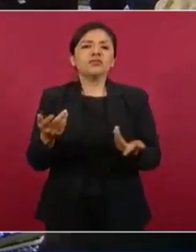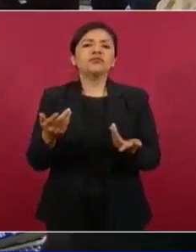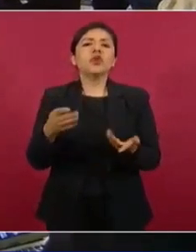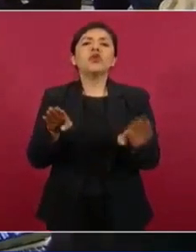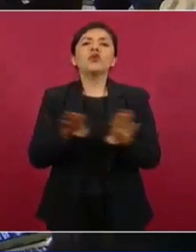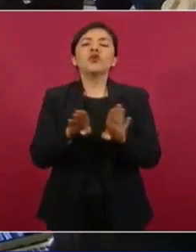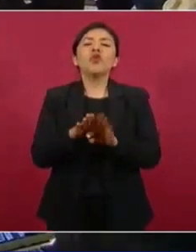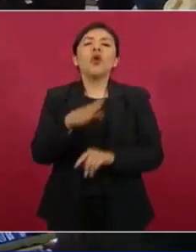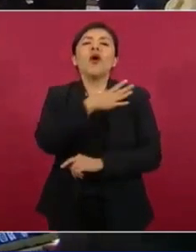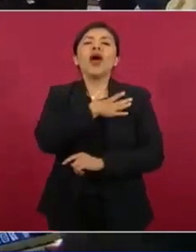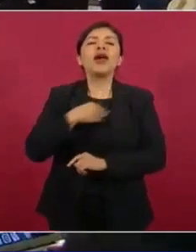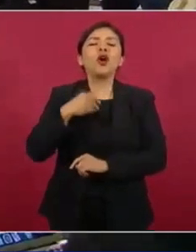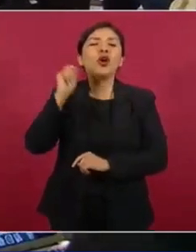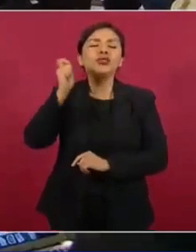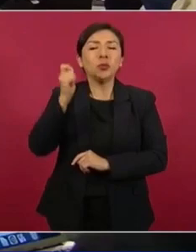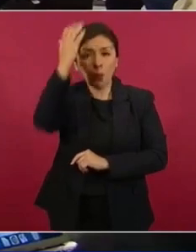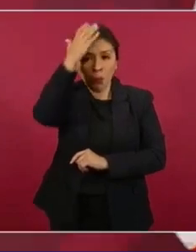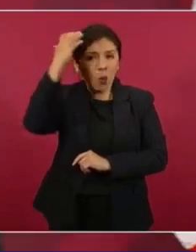el hijo de Morelos